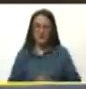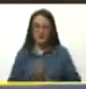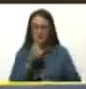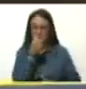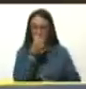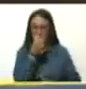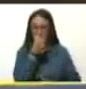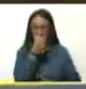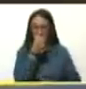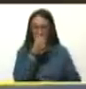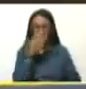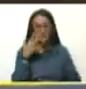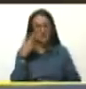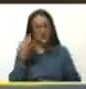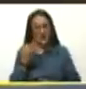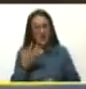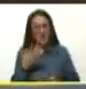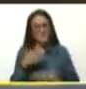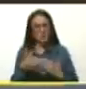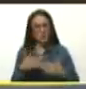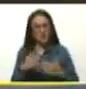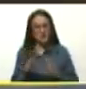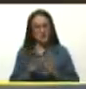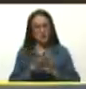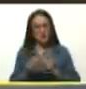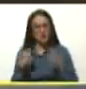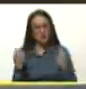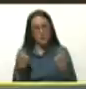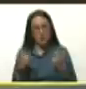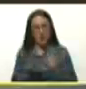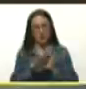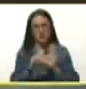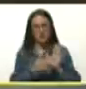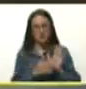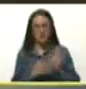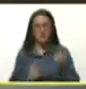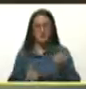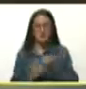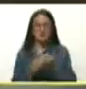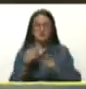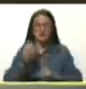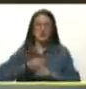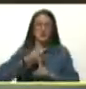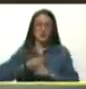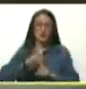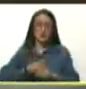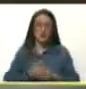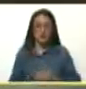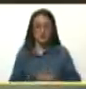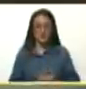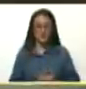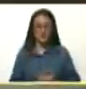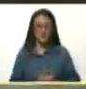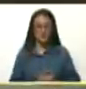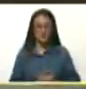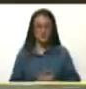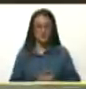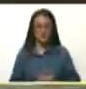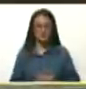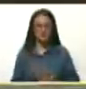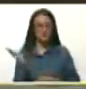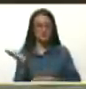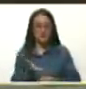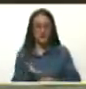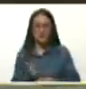creen en el proceso popular constituyente. A quienes van a impulsar estas luchas, más allá de esta derrota. Toda